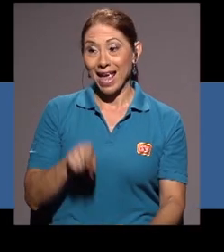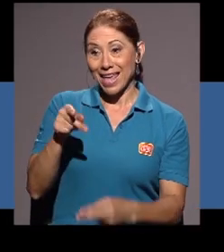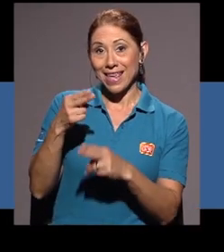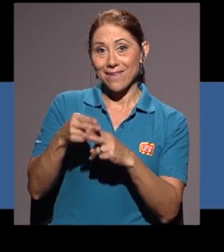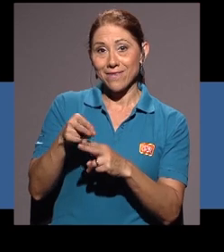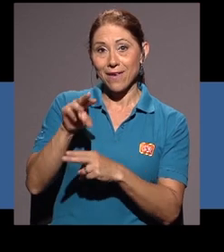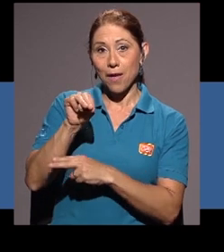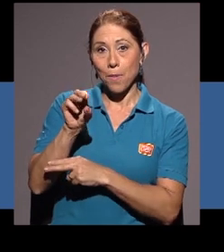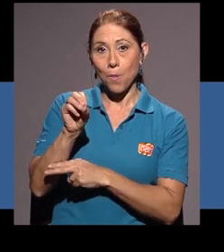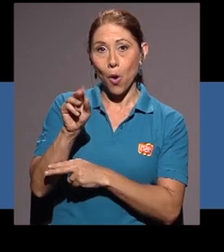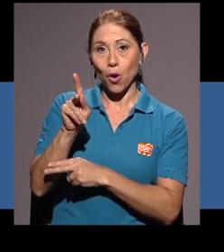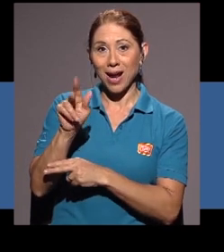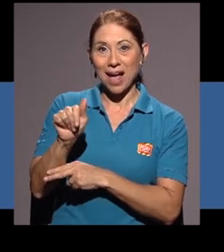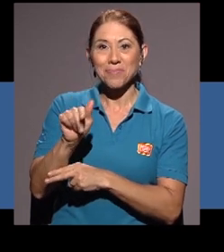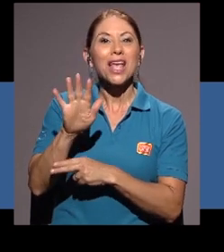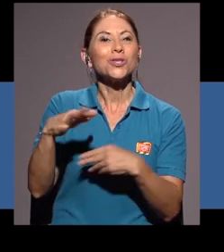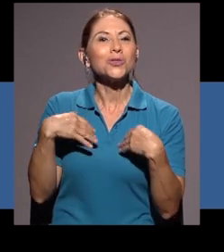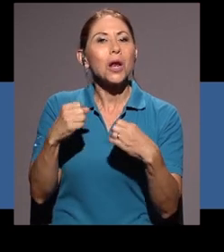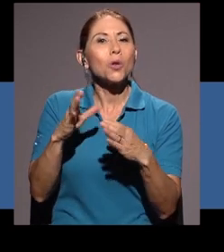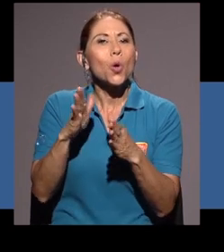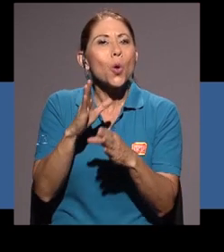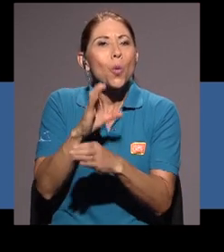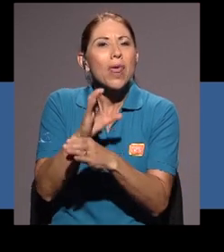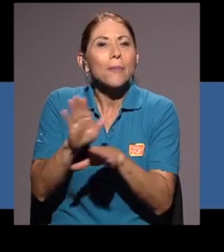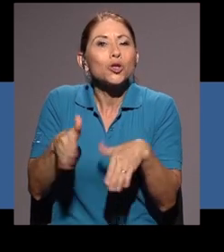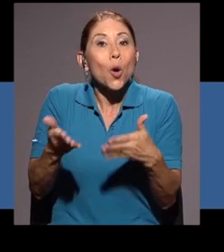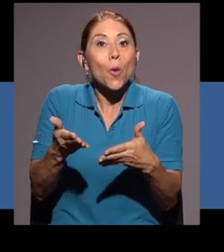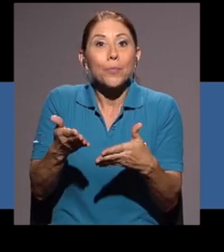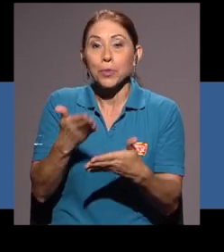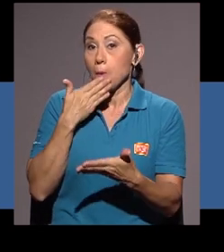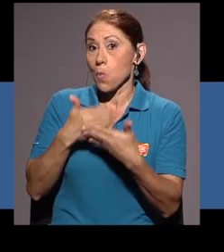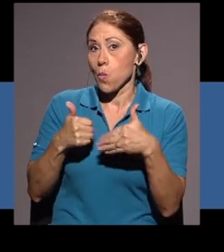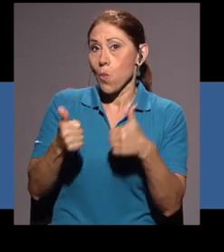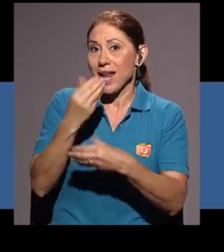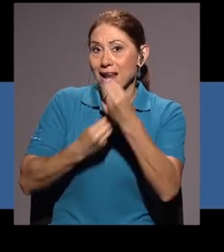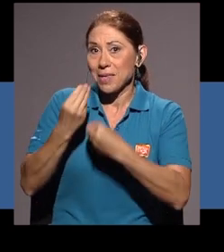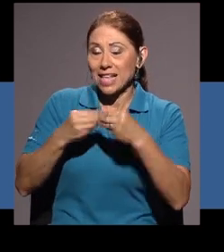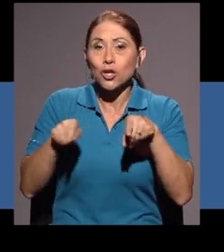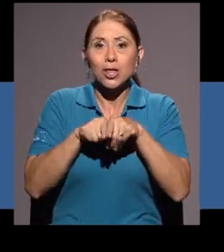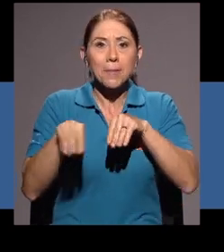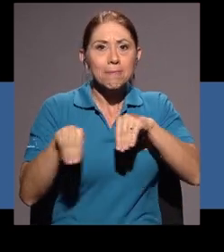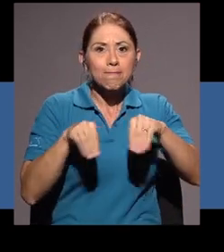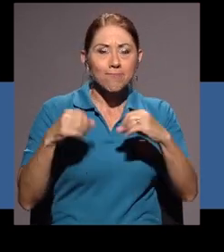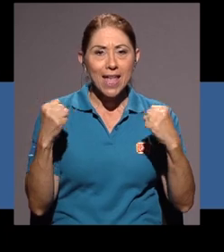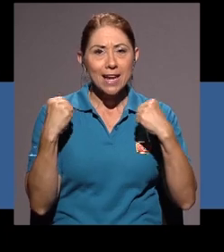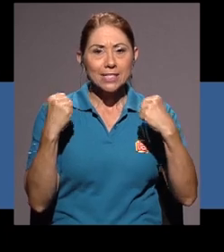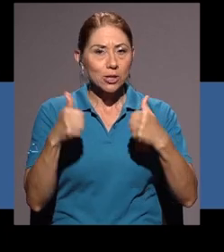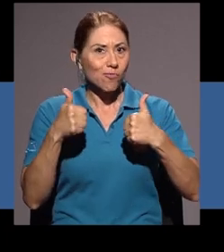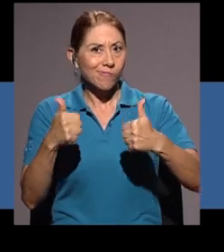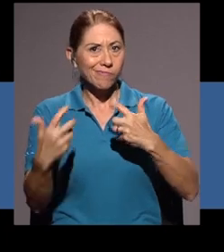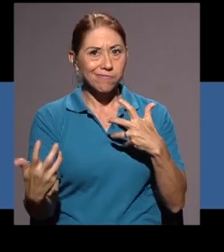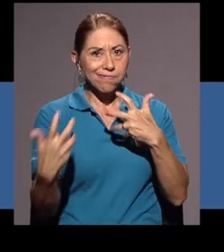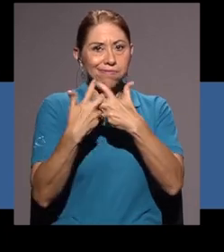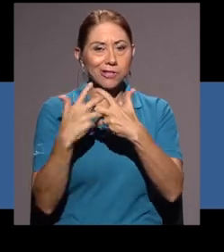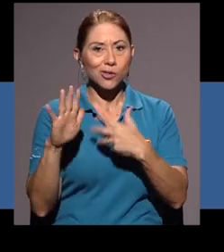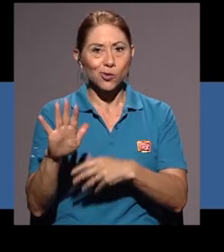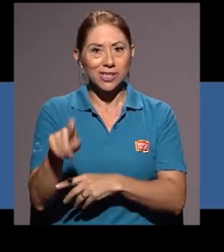Ella es Moca. Nosotros cuidamos su salud brindándole una buena alimentación y ejercicio adecuada a necesidades.